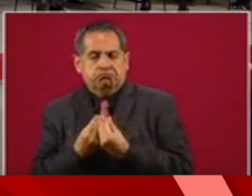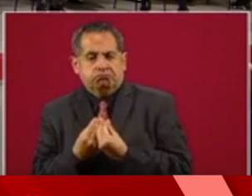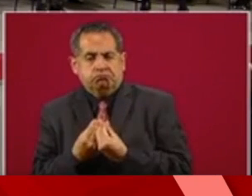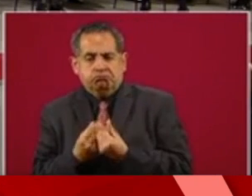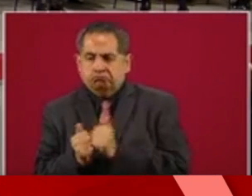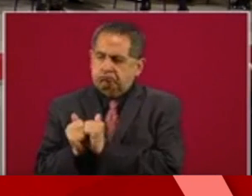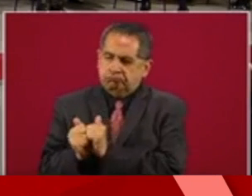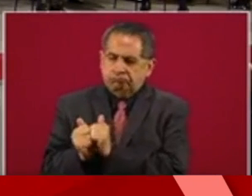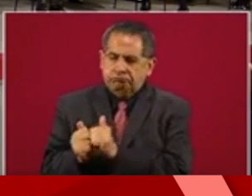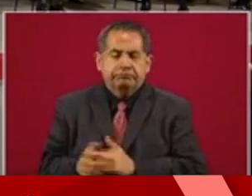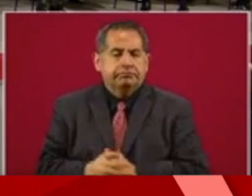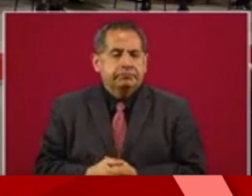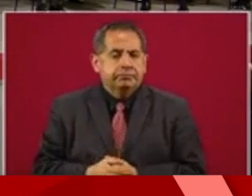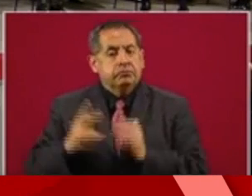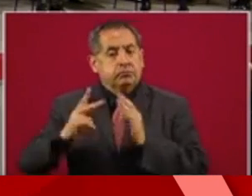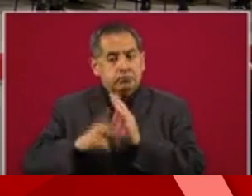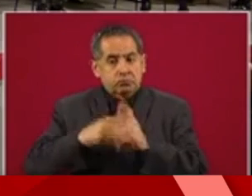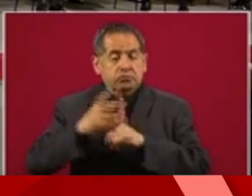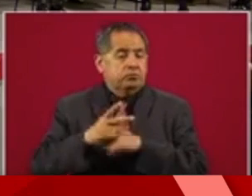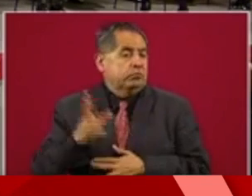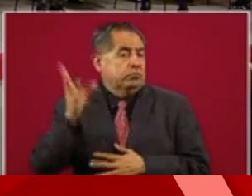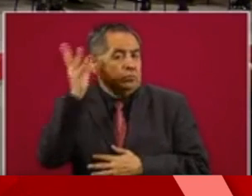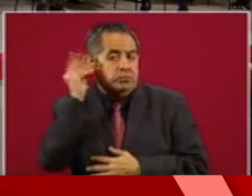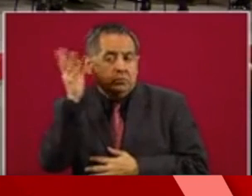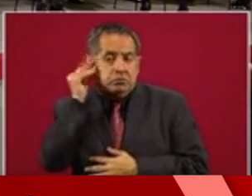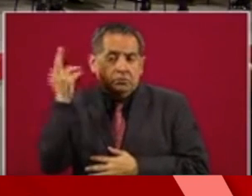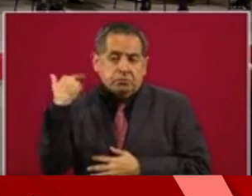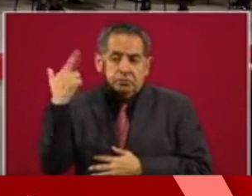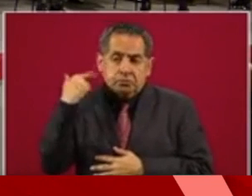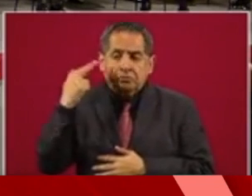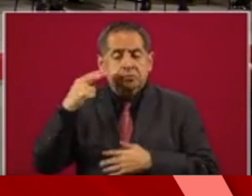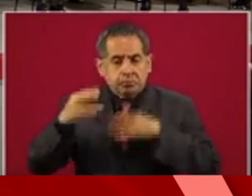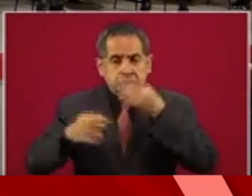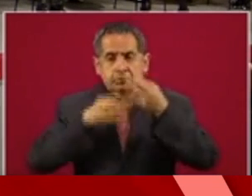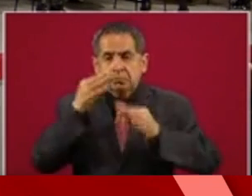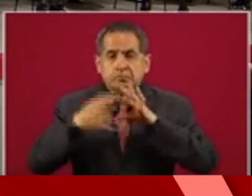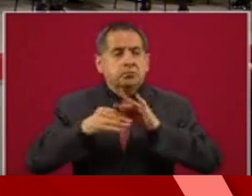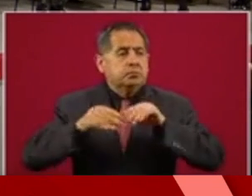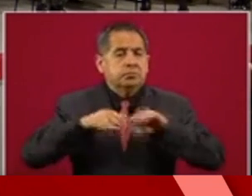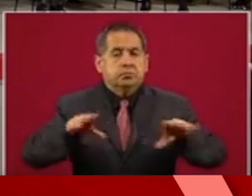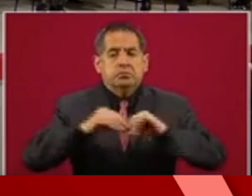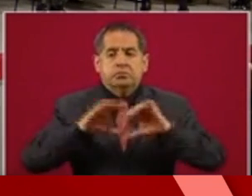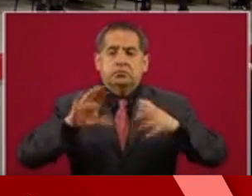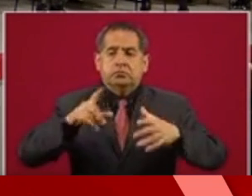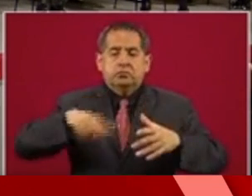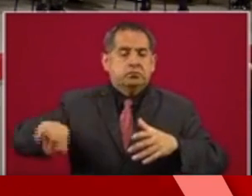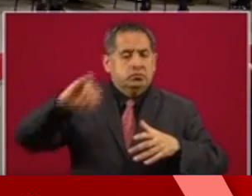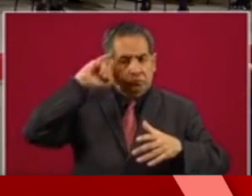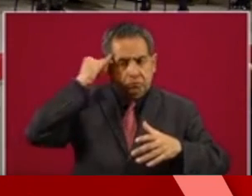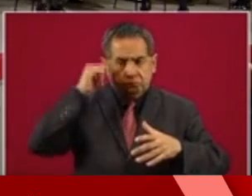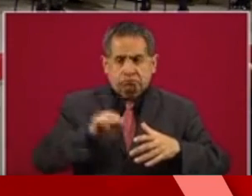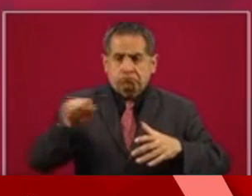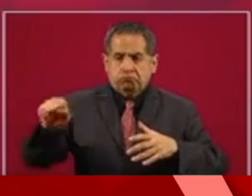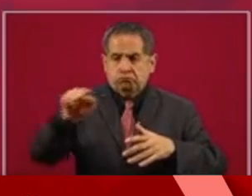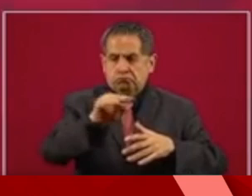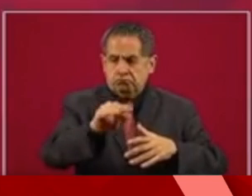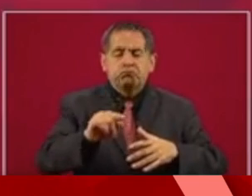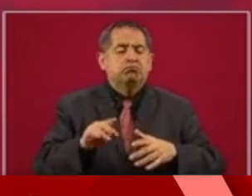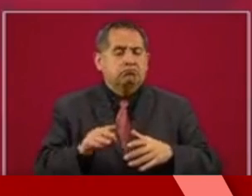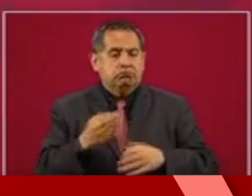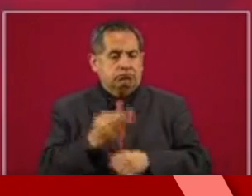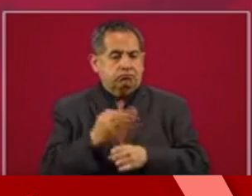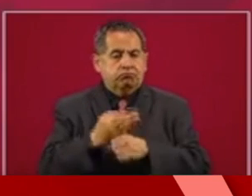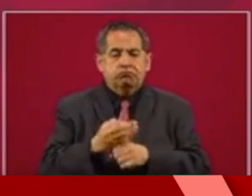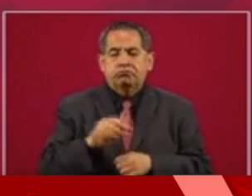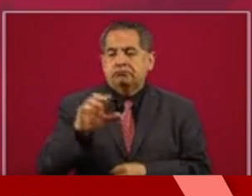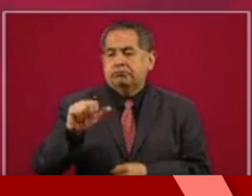Volveremos a utilizar la radio para la transmisión de los contenidos educativos en comunidades indígenas. Para ello contamos con el concurso del